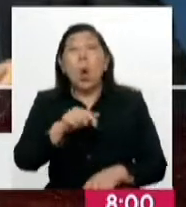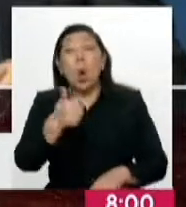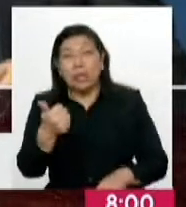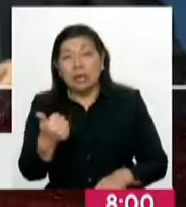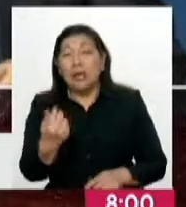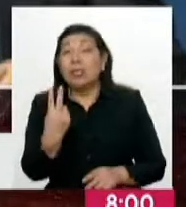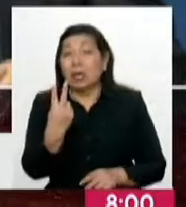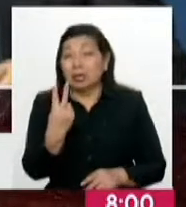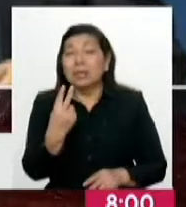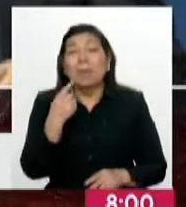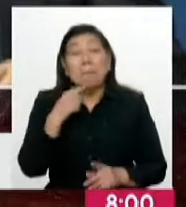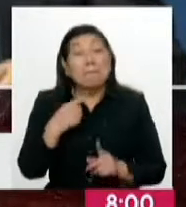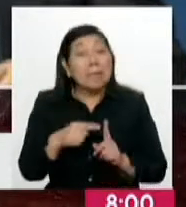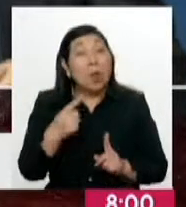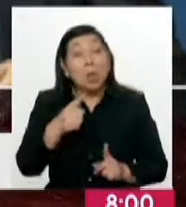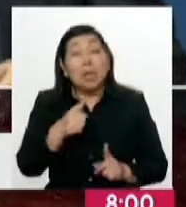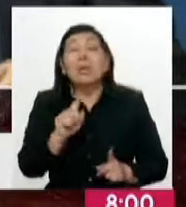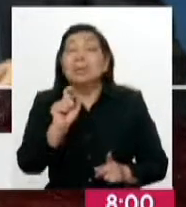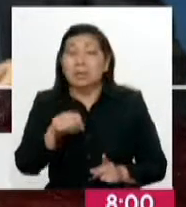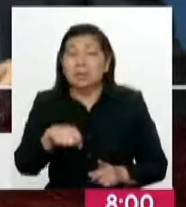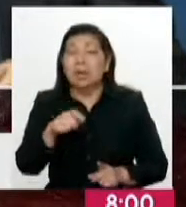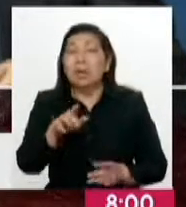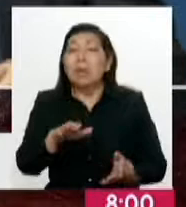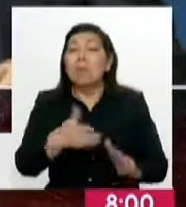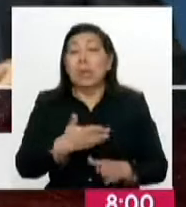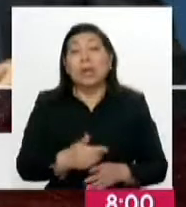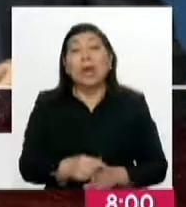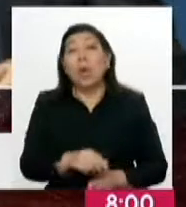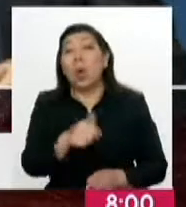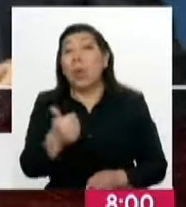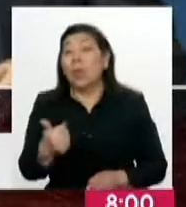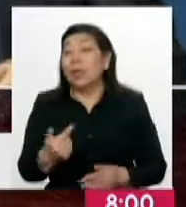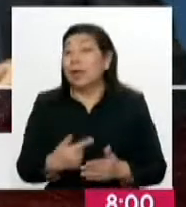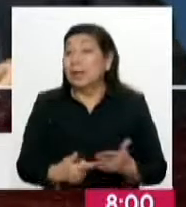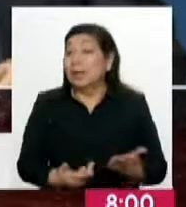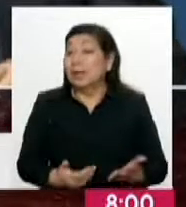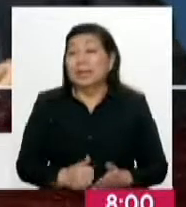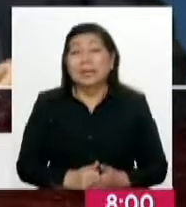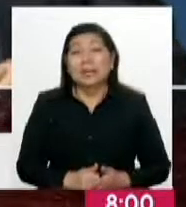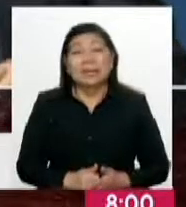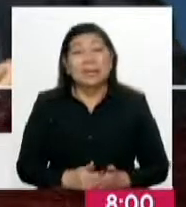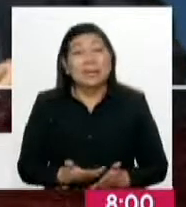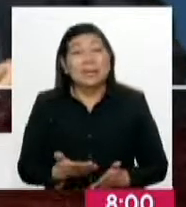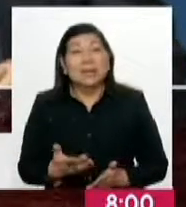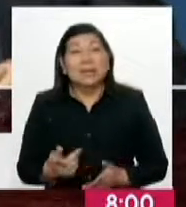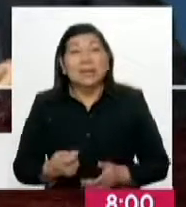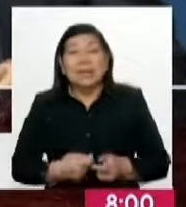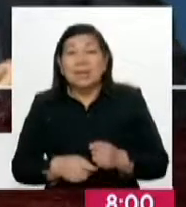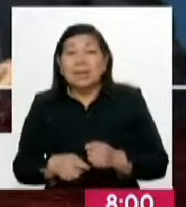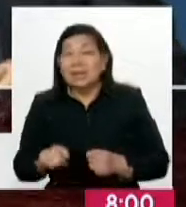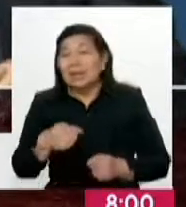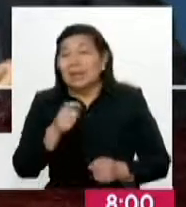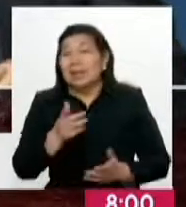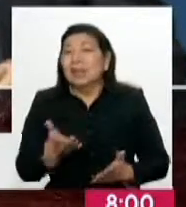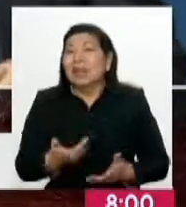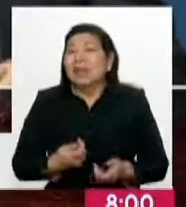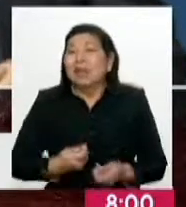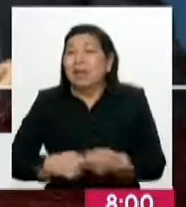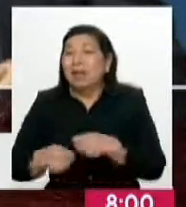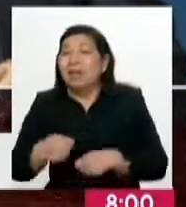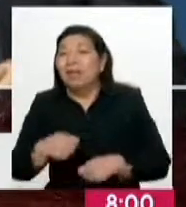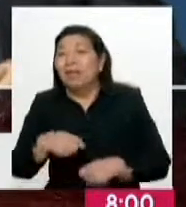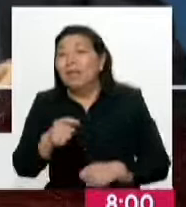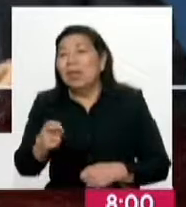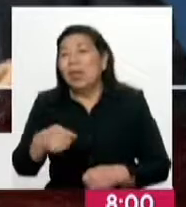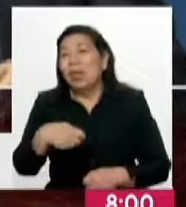igualmente están haciendo. Pero por lo menos la primera conclusión es esa, que son burrieras del narcotráfico los autores de este